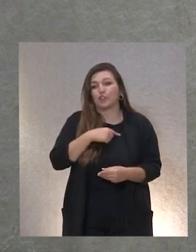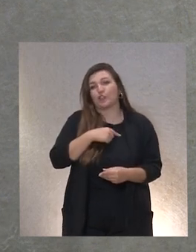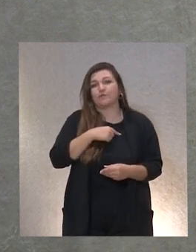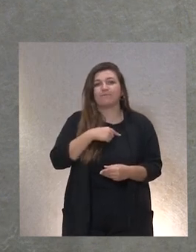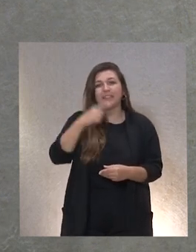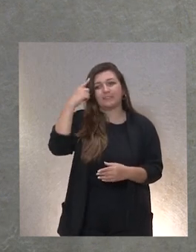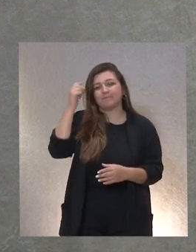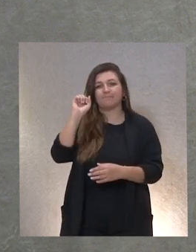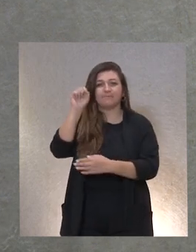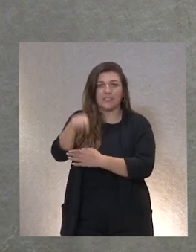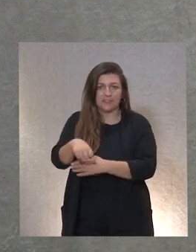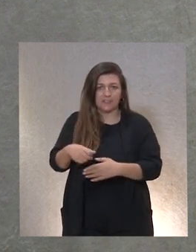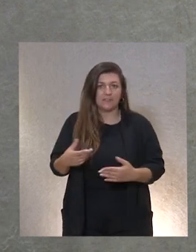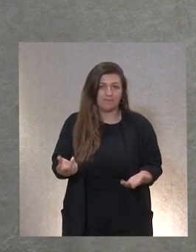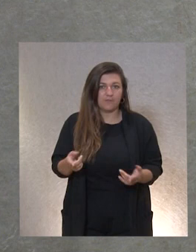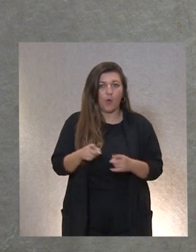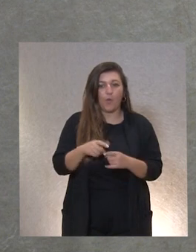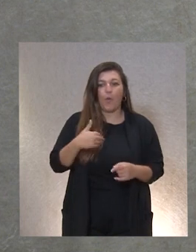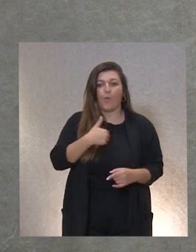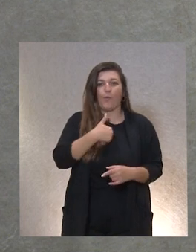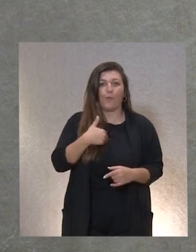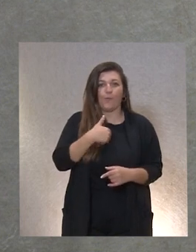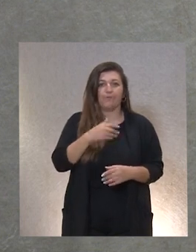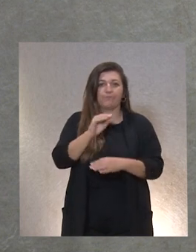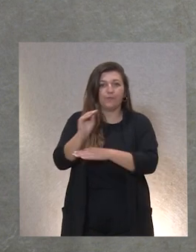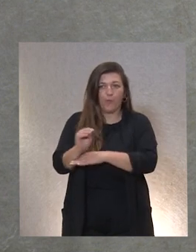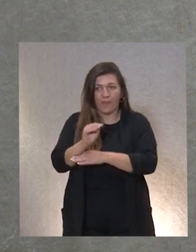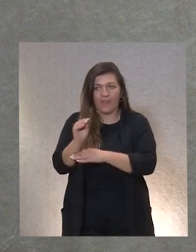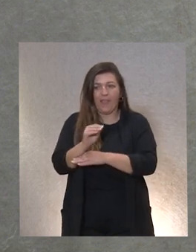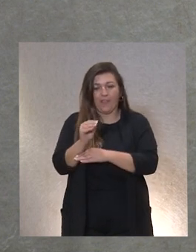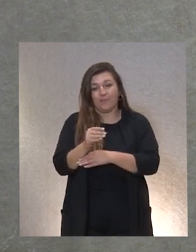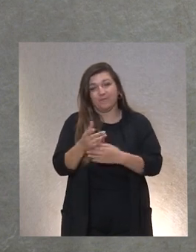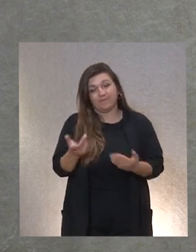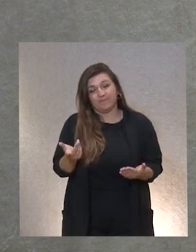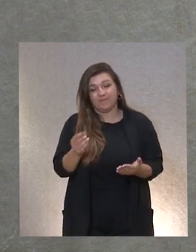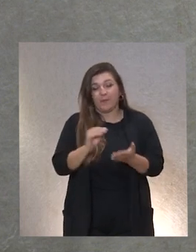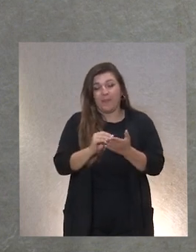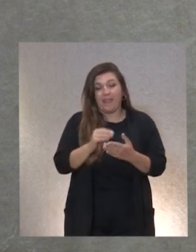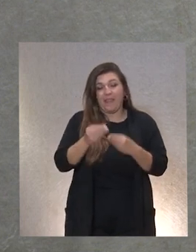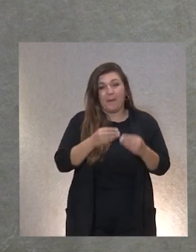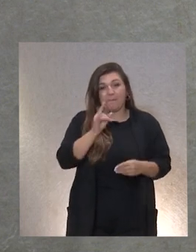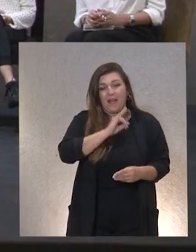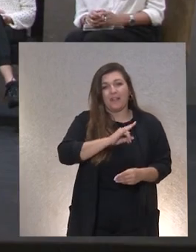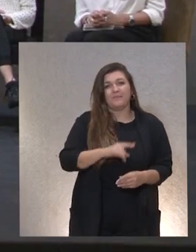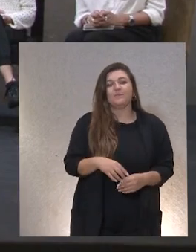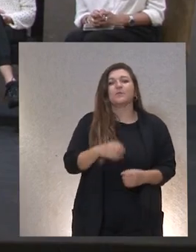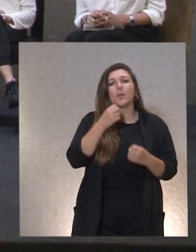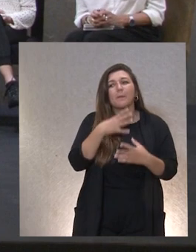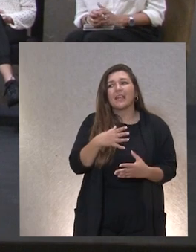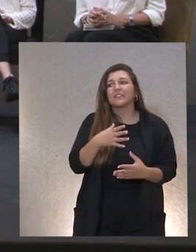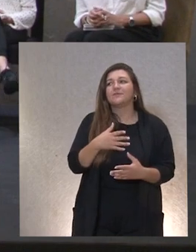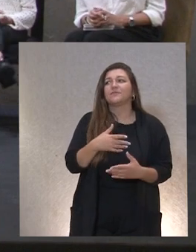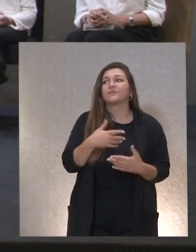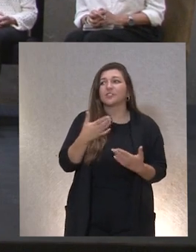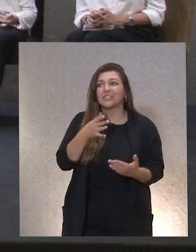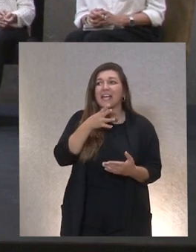bueno que tenemos rol de cuidador y somos así de impertinentes como decía Sabia muy bien pues si os parece